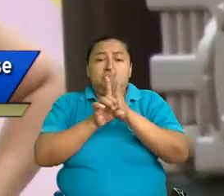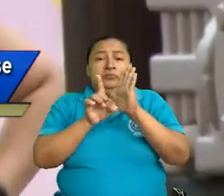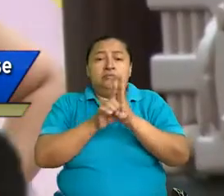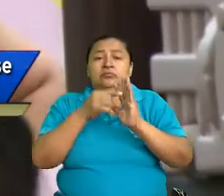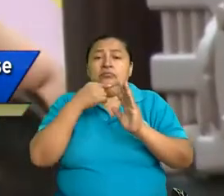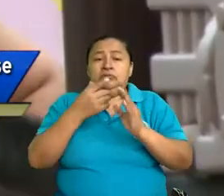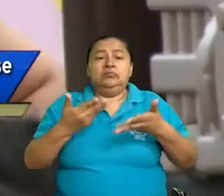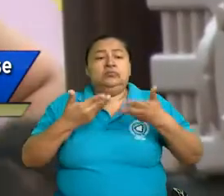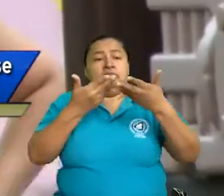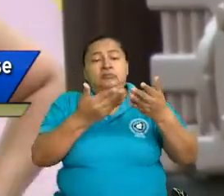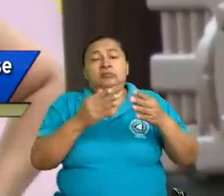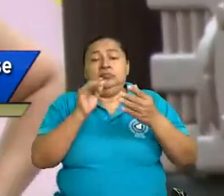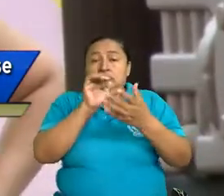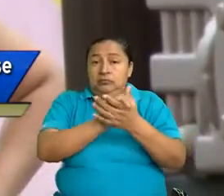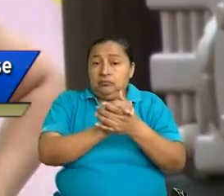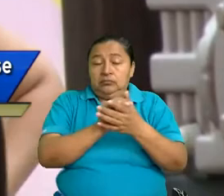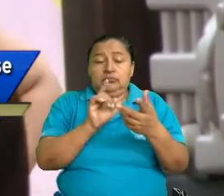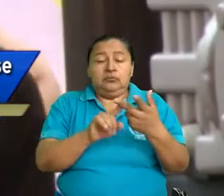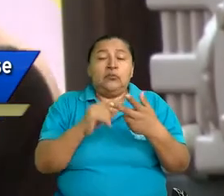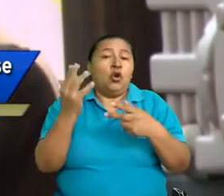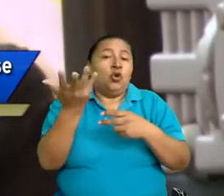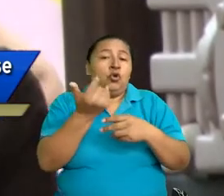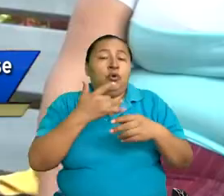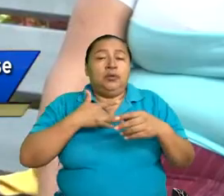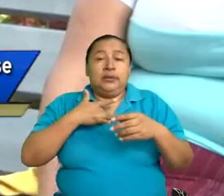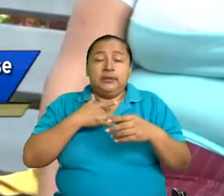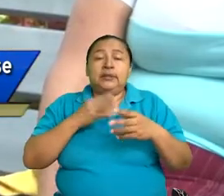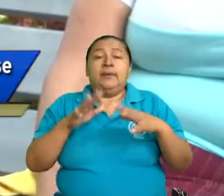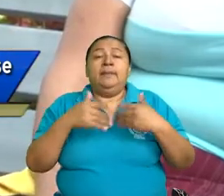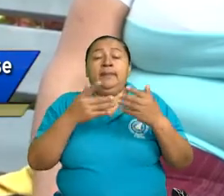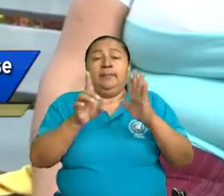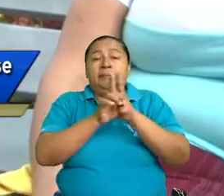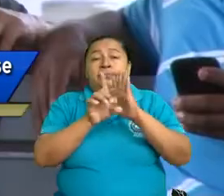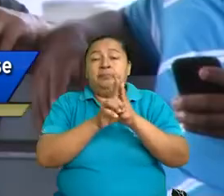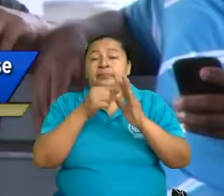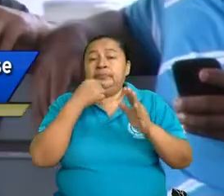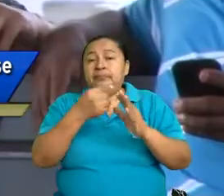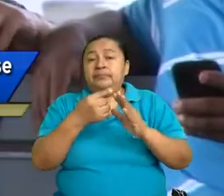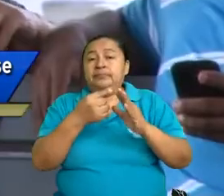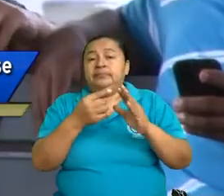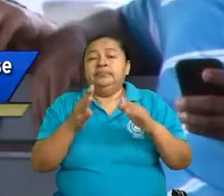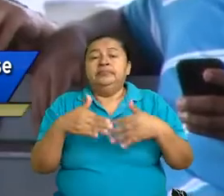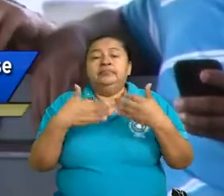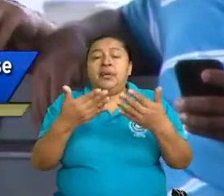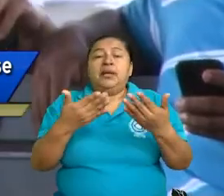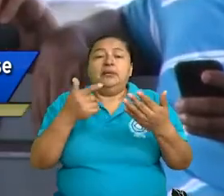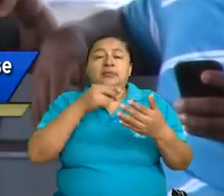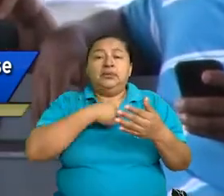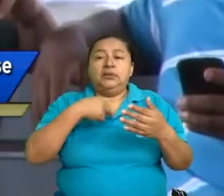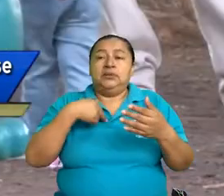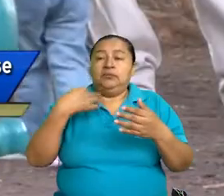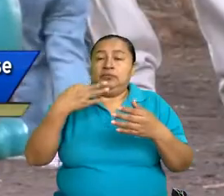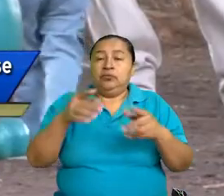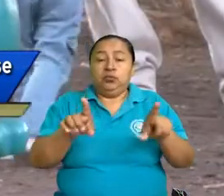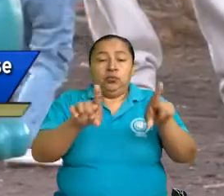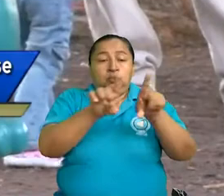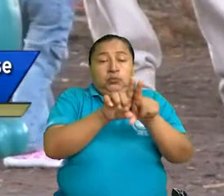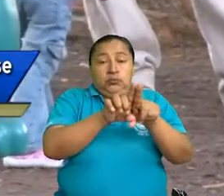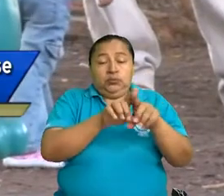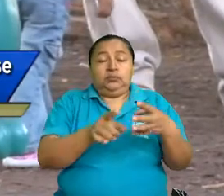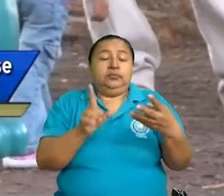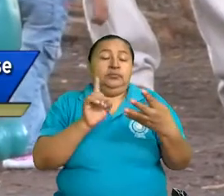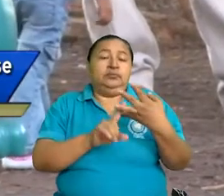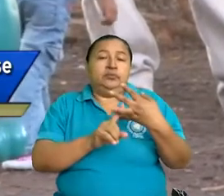el matrimonio, todos los requisitos que la legislación establece alrededor de lo que es la unión de hechos,